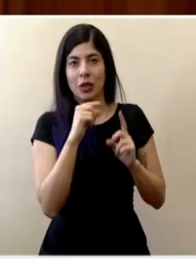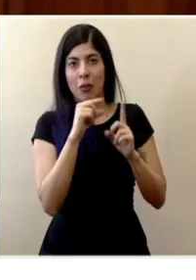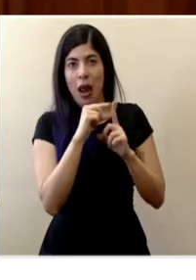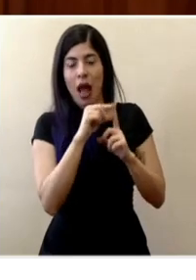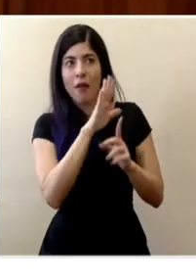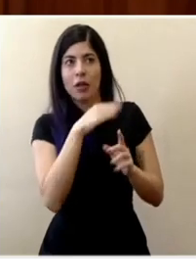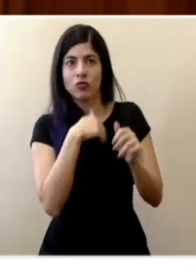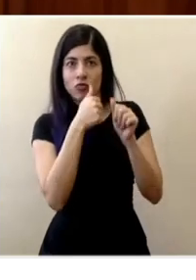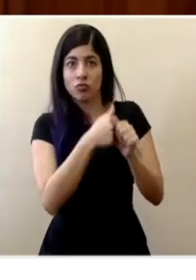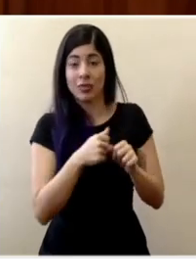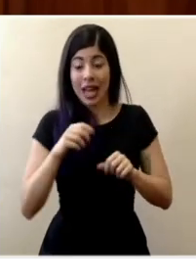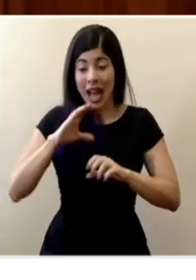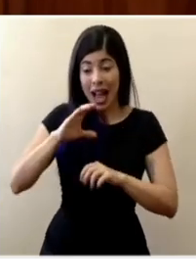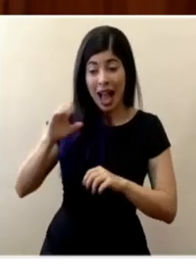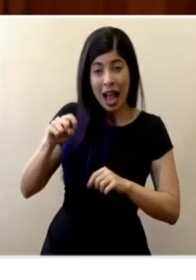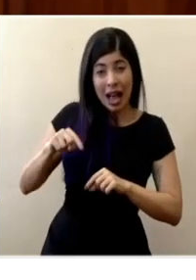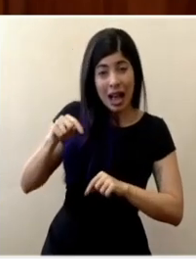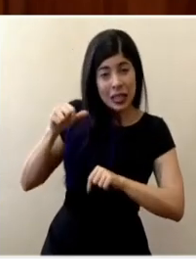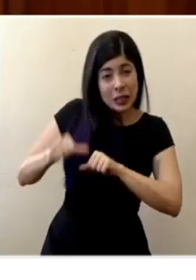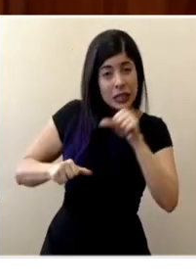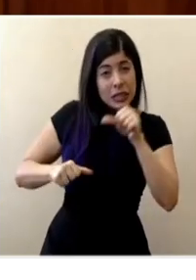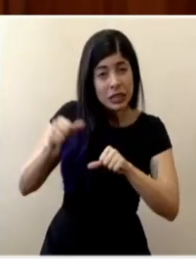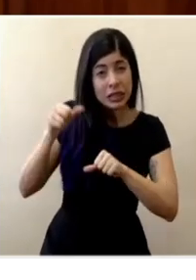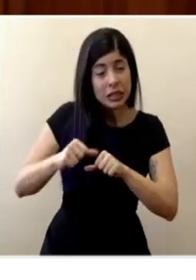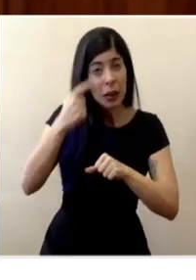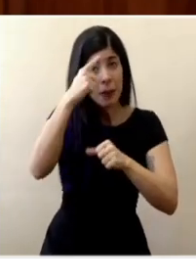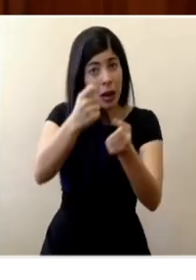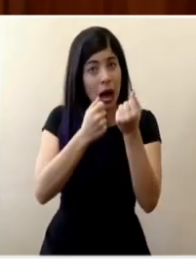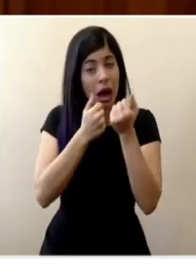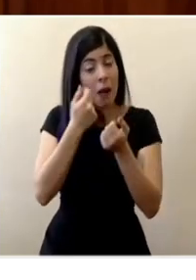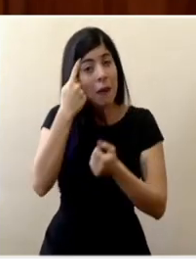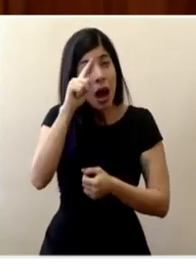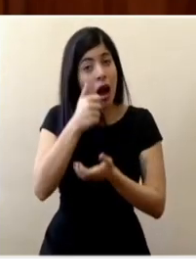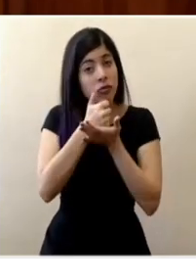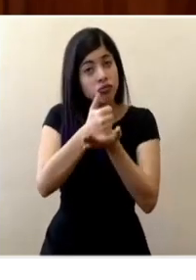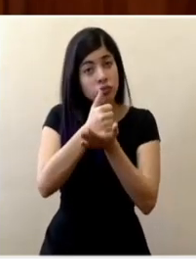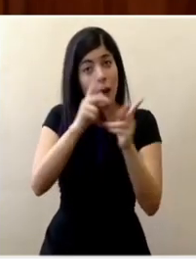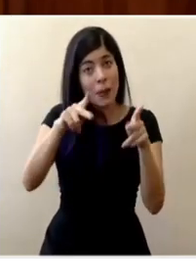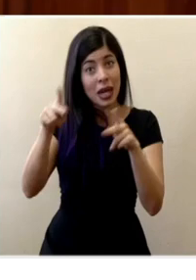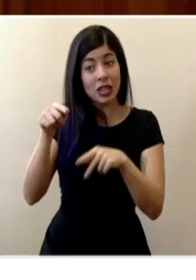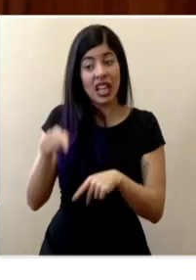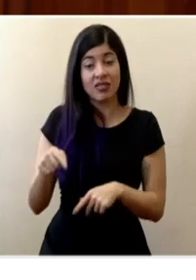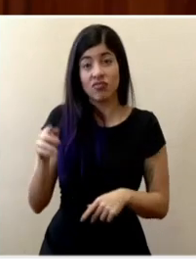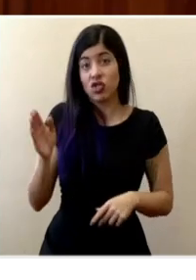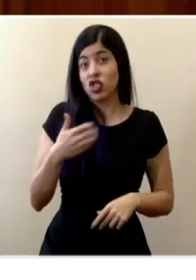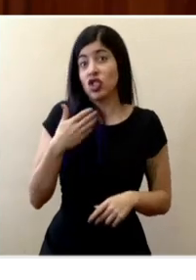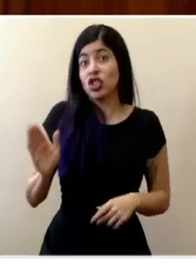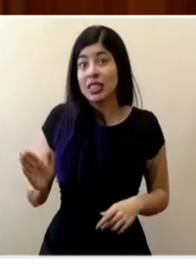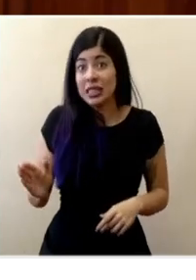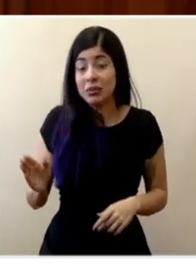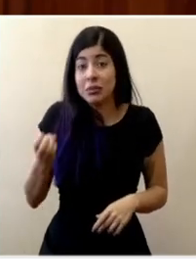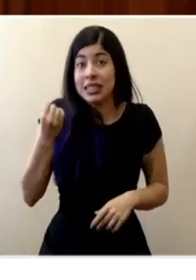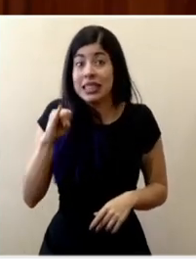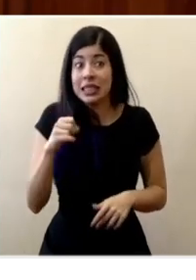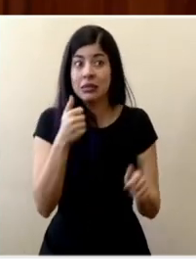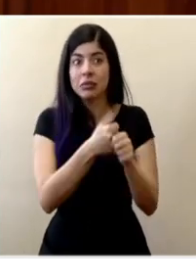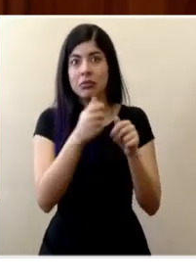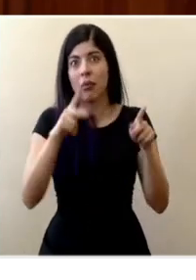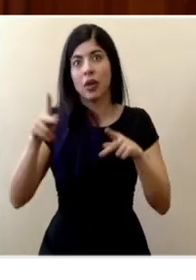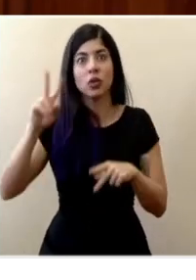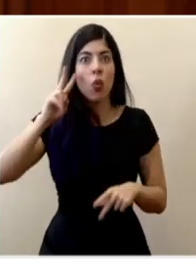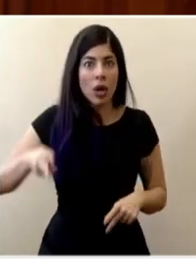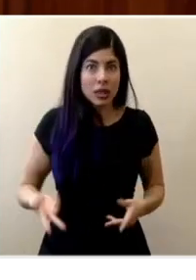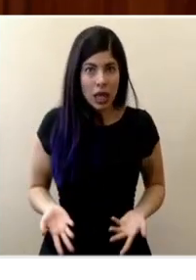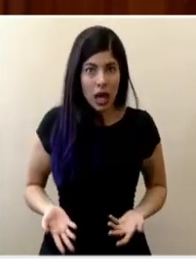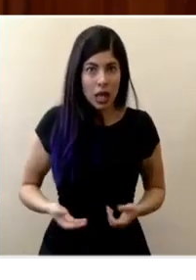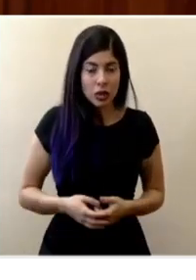todo este esfuerzo que hace la Caja por toda la población no servirá si las personas no hacen caso.